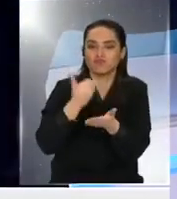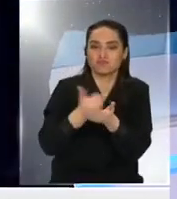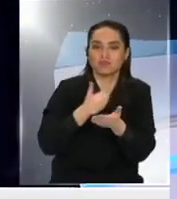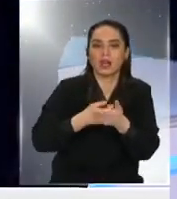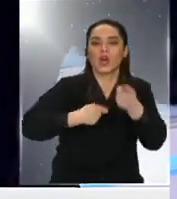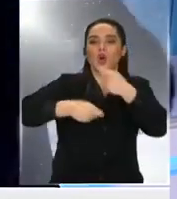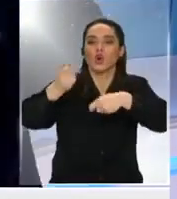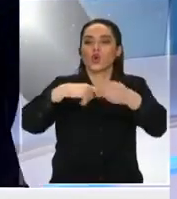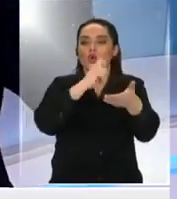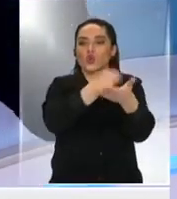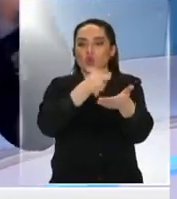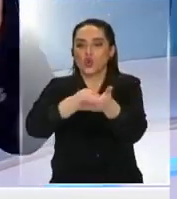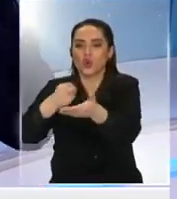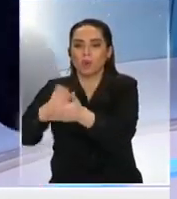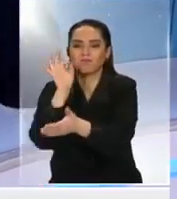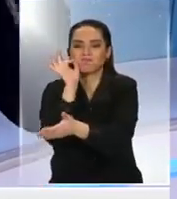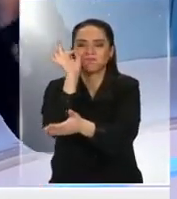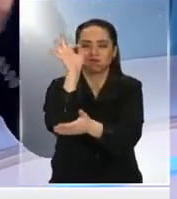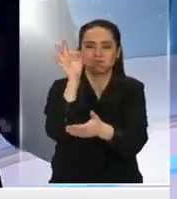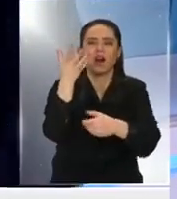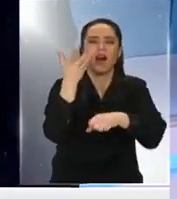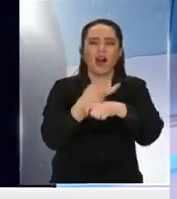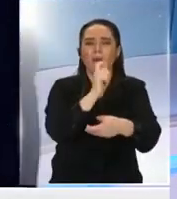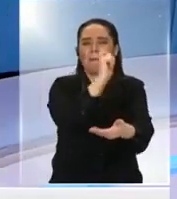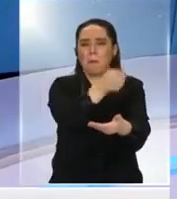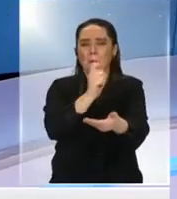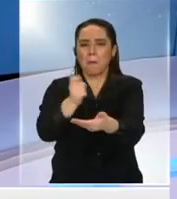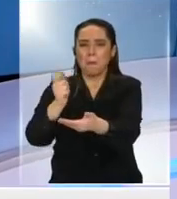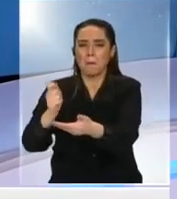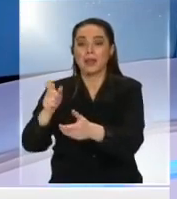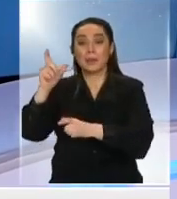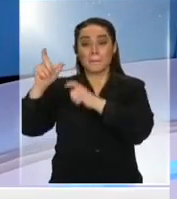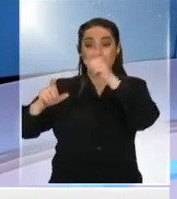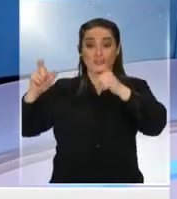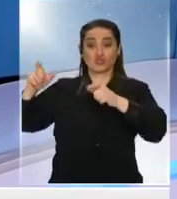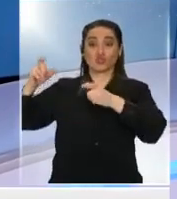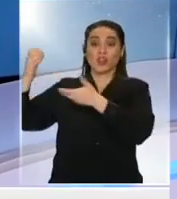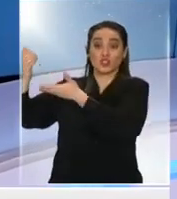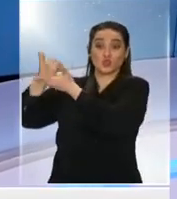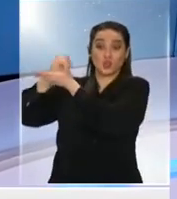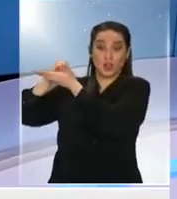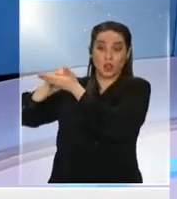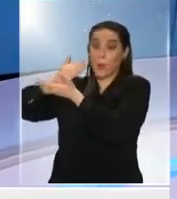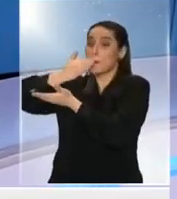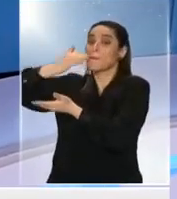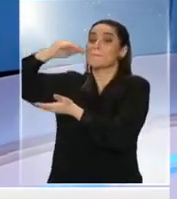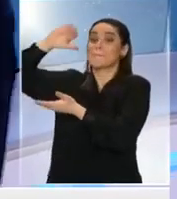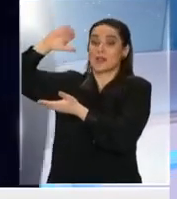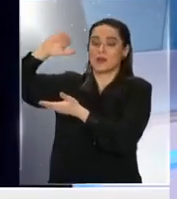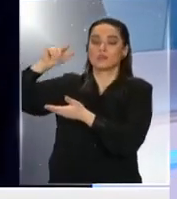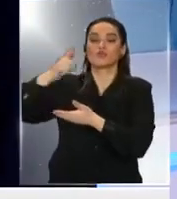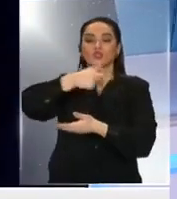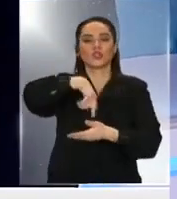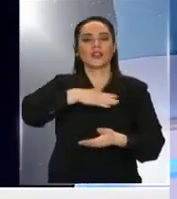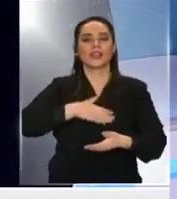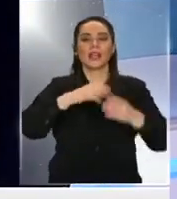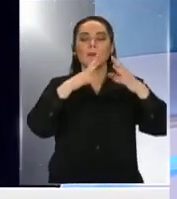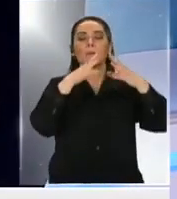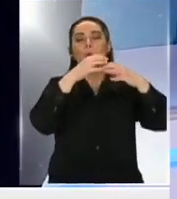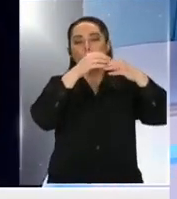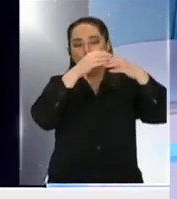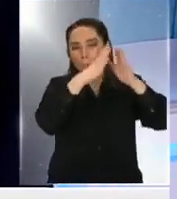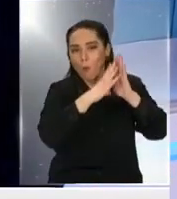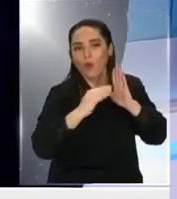hay compras de lujo, hay muchas cosas, mucha inversión de los que más ganan. Nosotros queremos transitar a un modelo que crece en virtud del